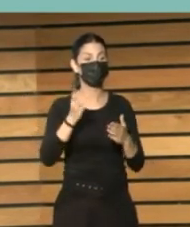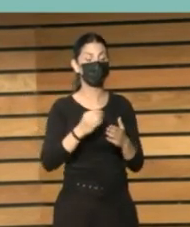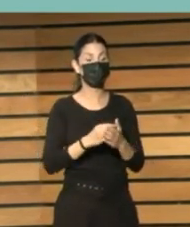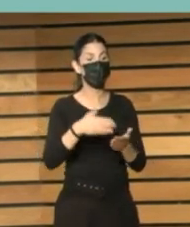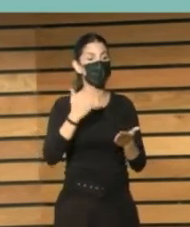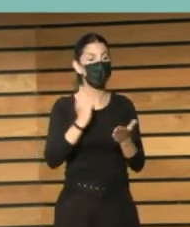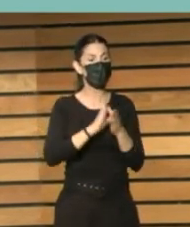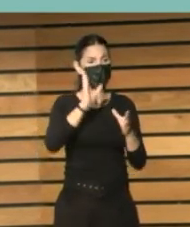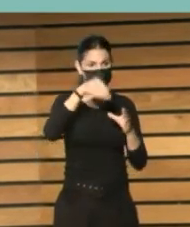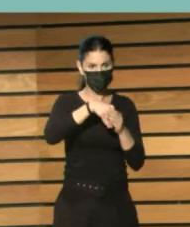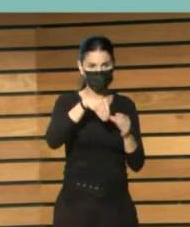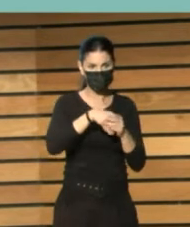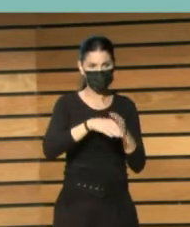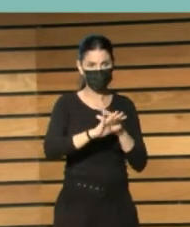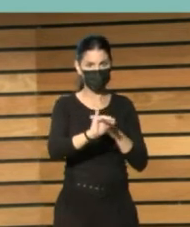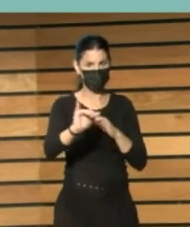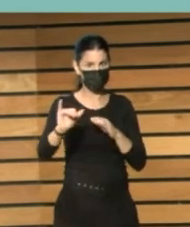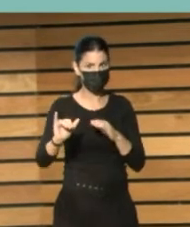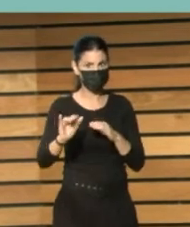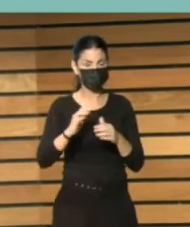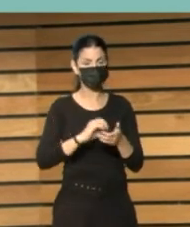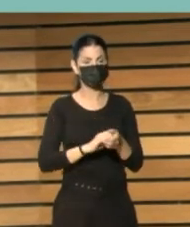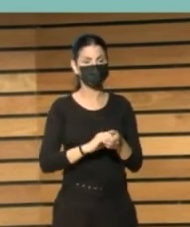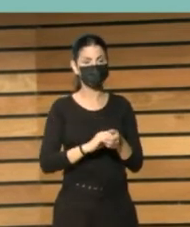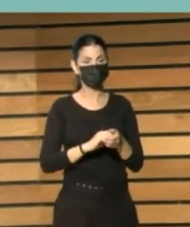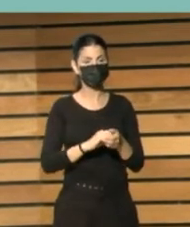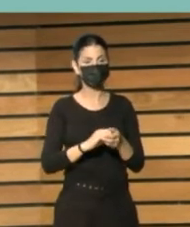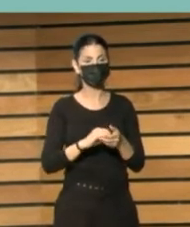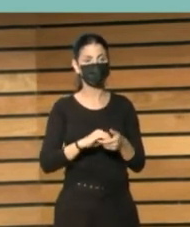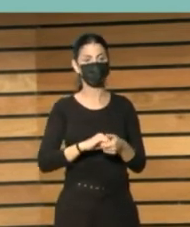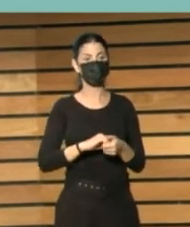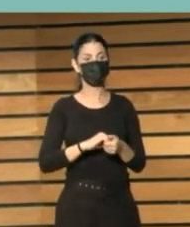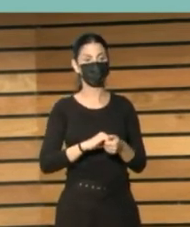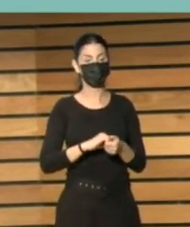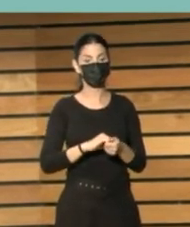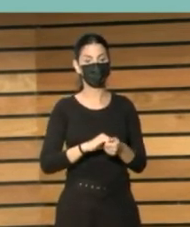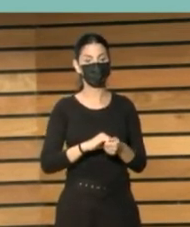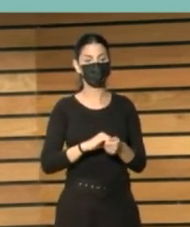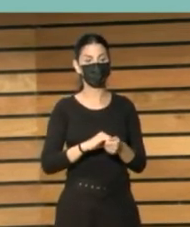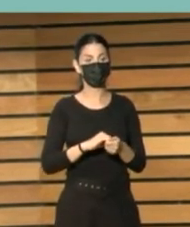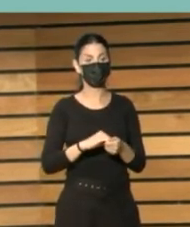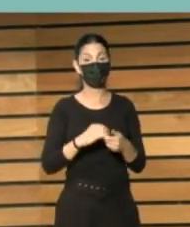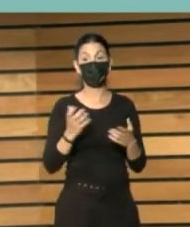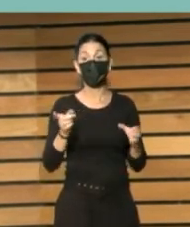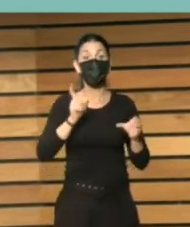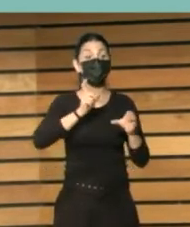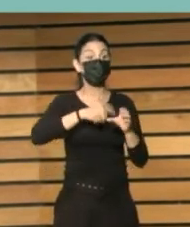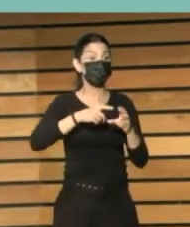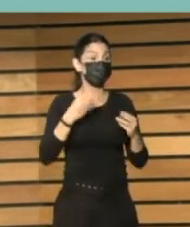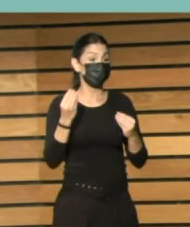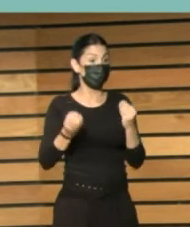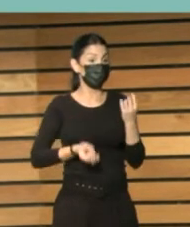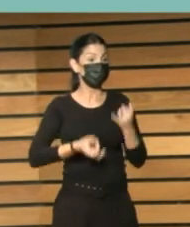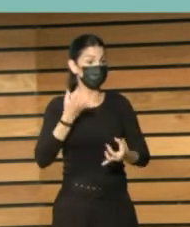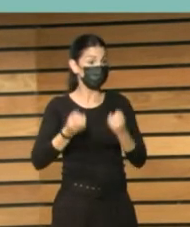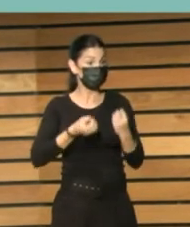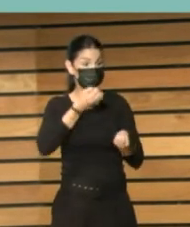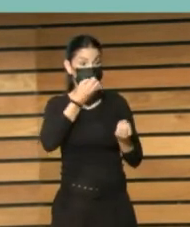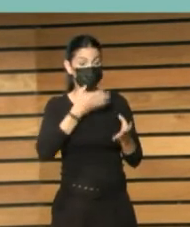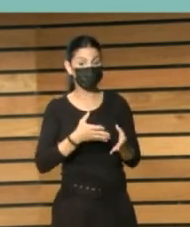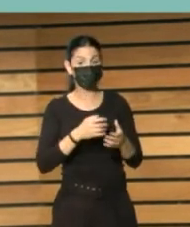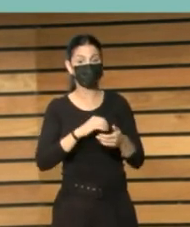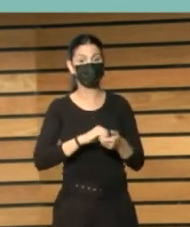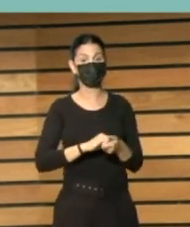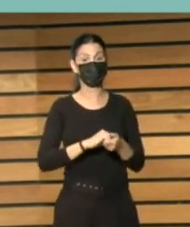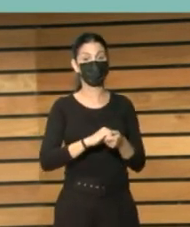conocer. No, nosotros ya... Esta mesa de edad no va a participar en esto, pero sería un buen ejercicio. Y solo